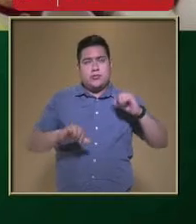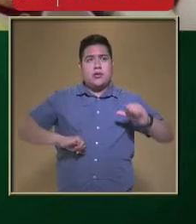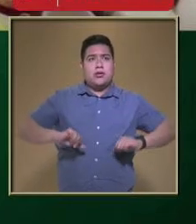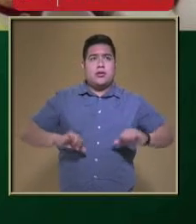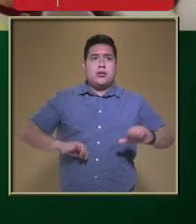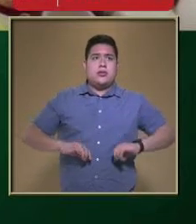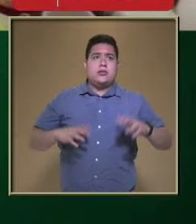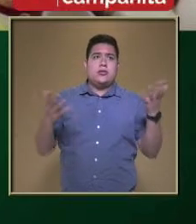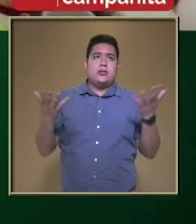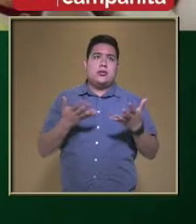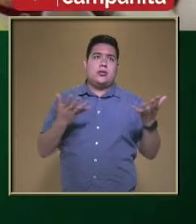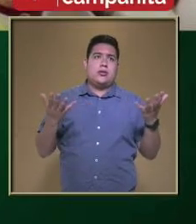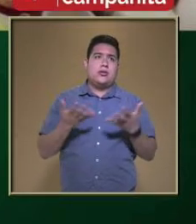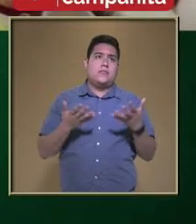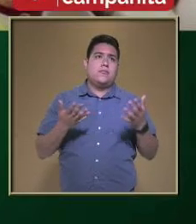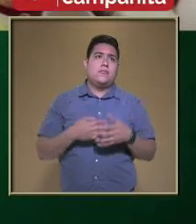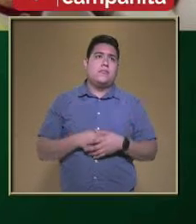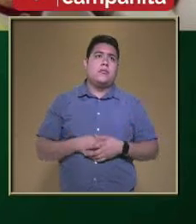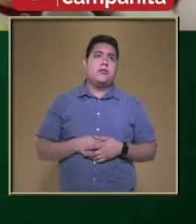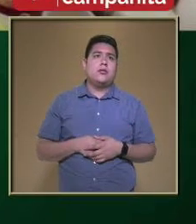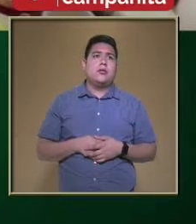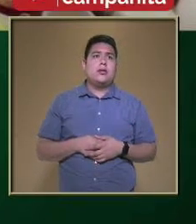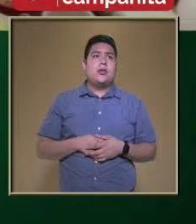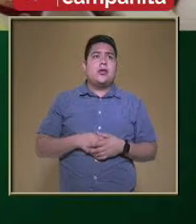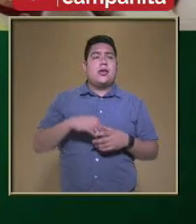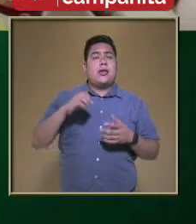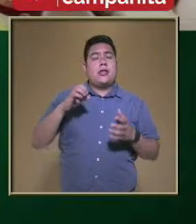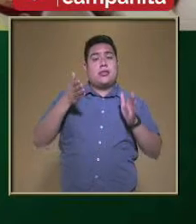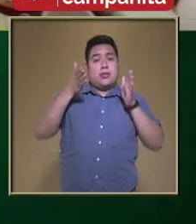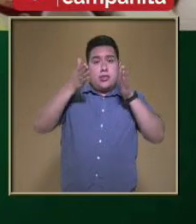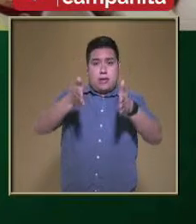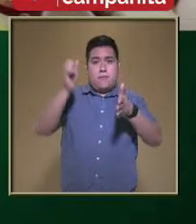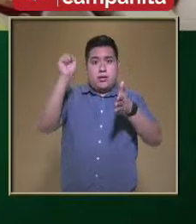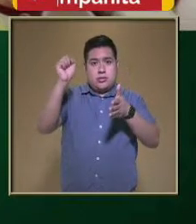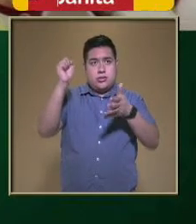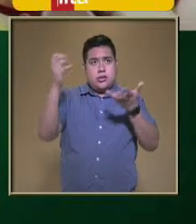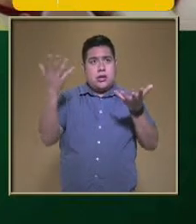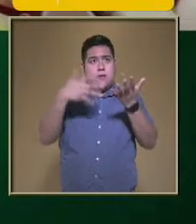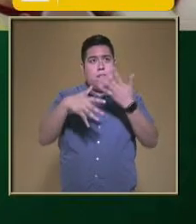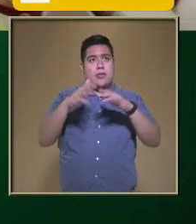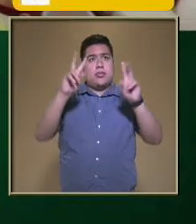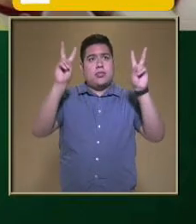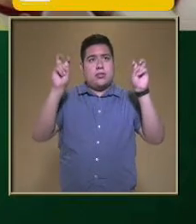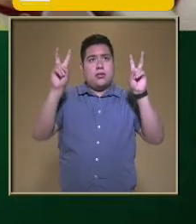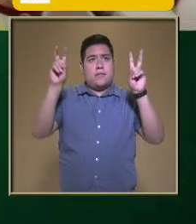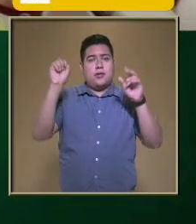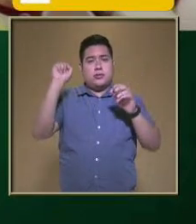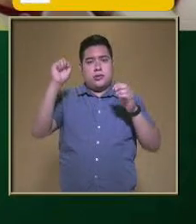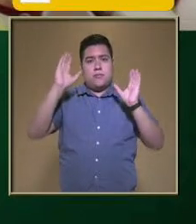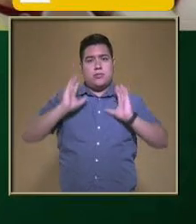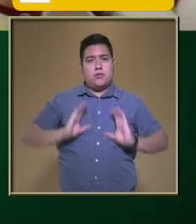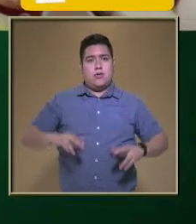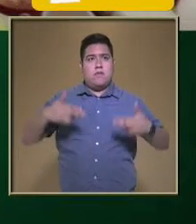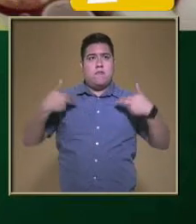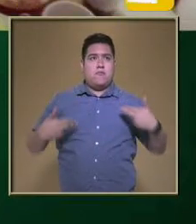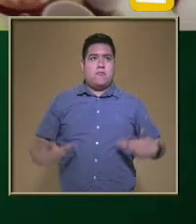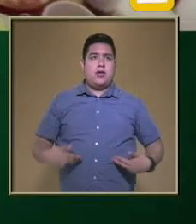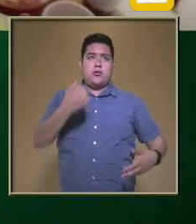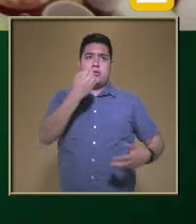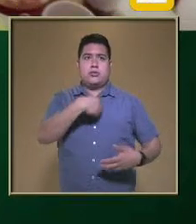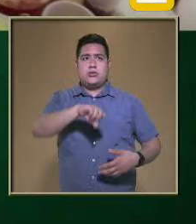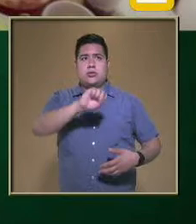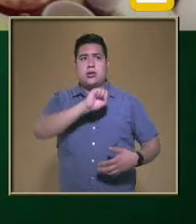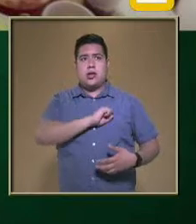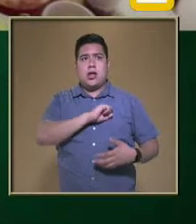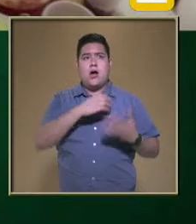son La revisión del eje sistemas Del tema sistemas Del cuerpo humano Y salud El aprendizaje esperado es Explica cómo evitar